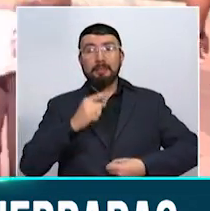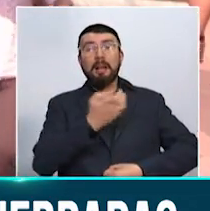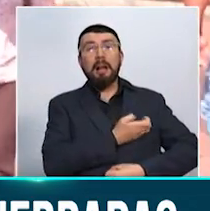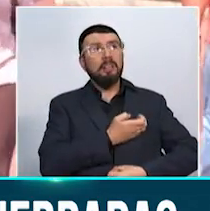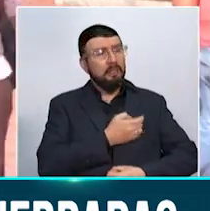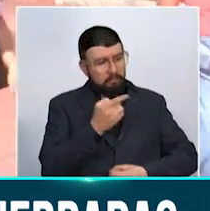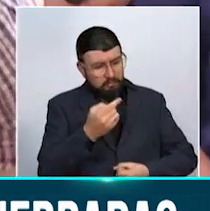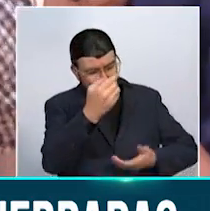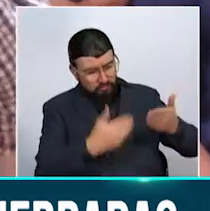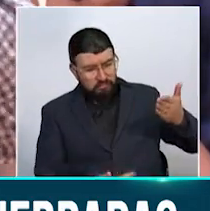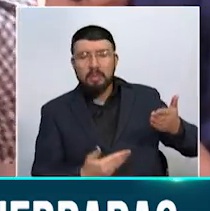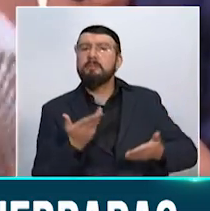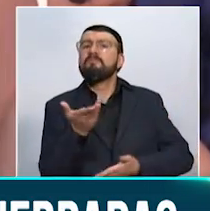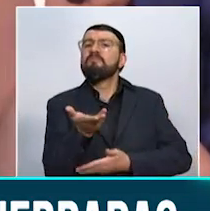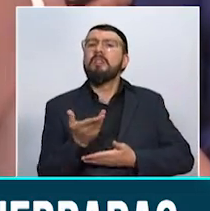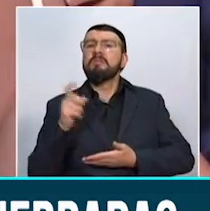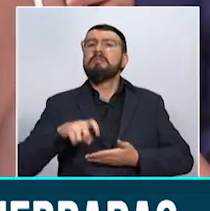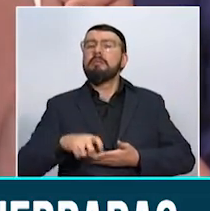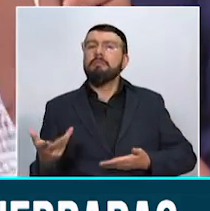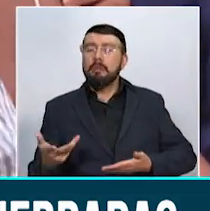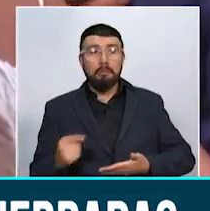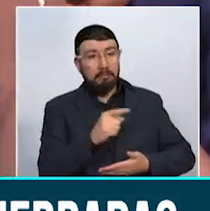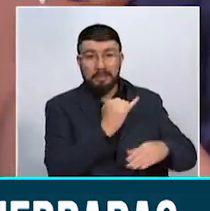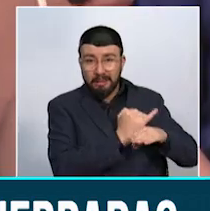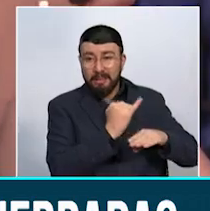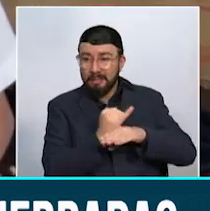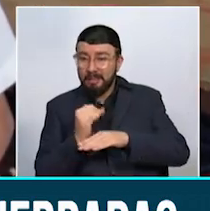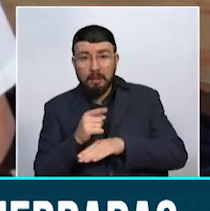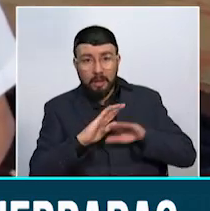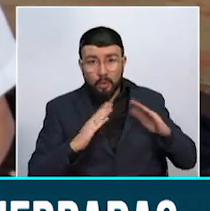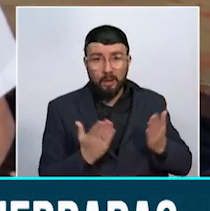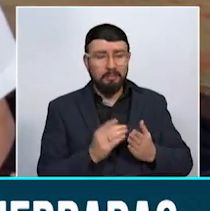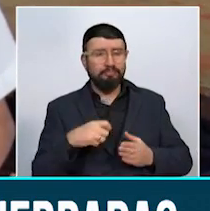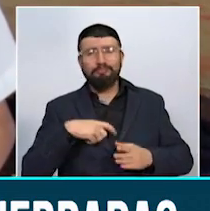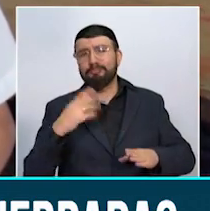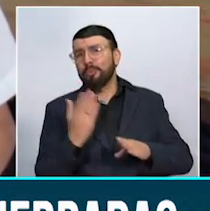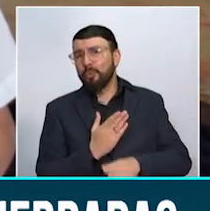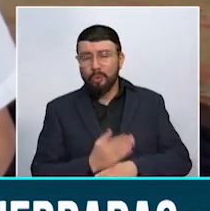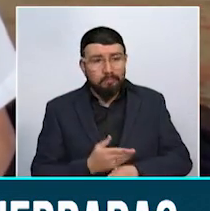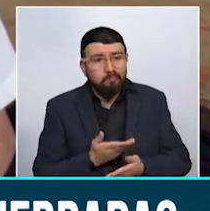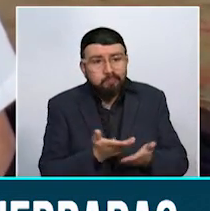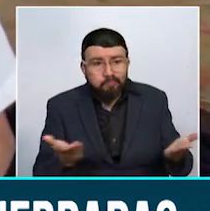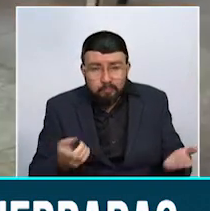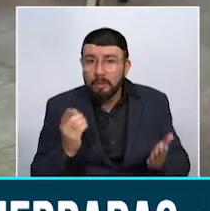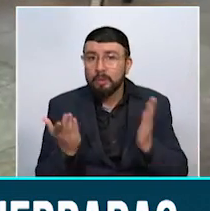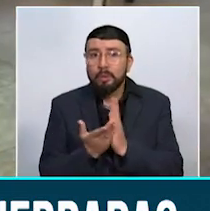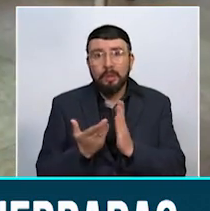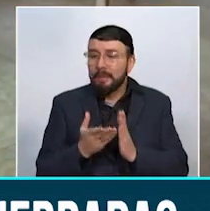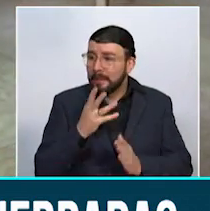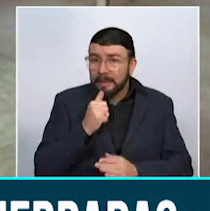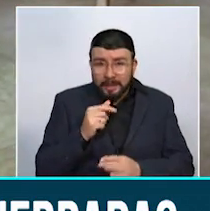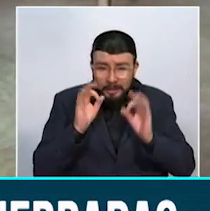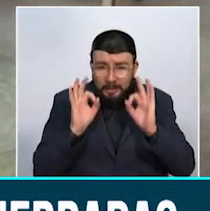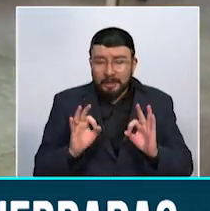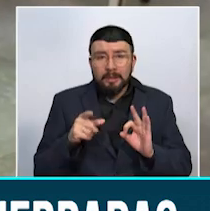un pliego de peticiones. Varias instituciones educativas presentan problemas que hacen que los estudiantes no estén en las condiciones